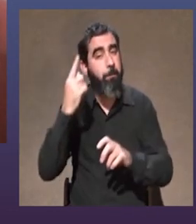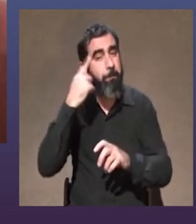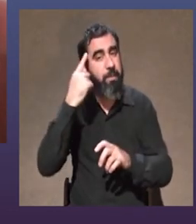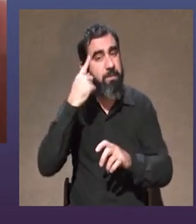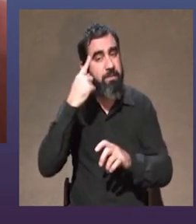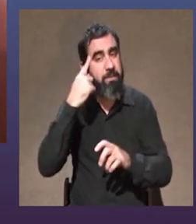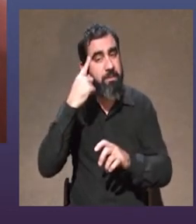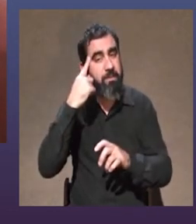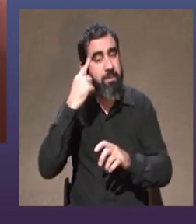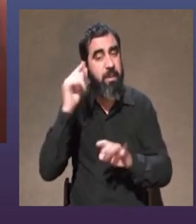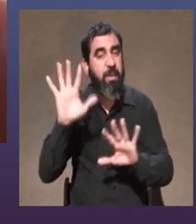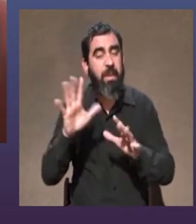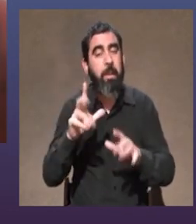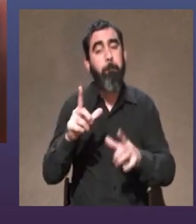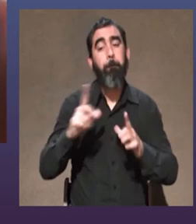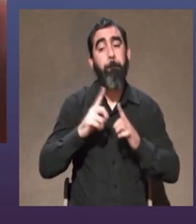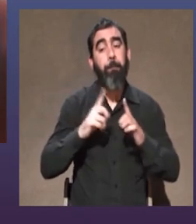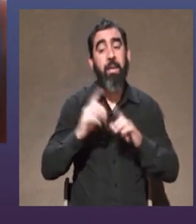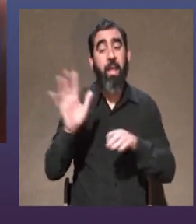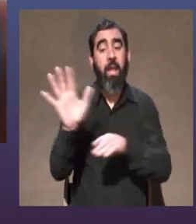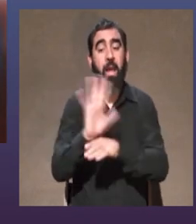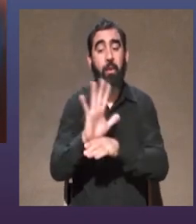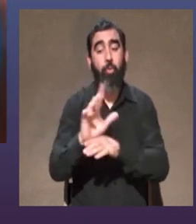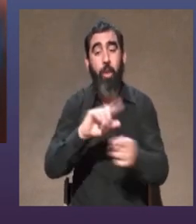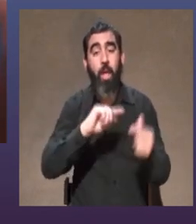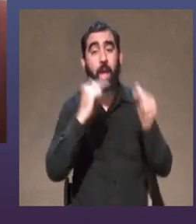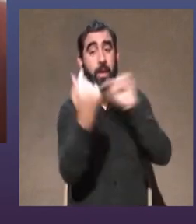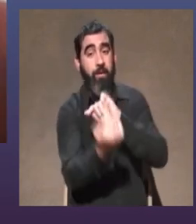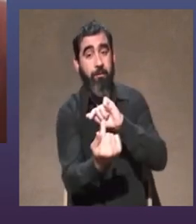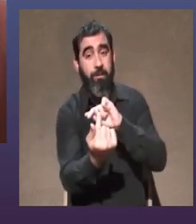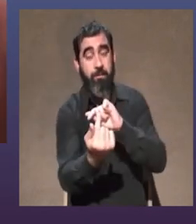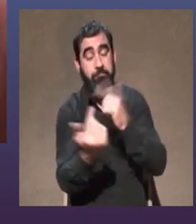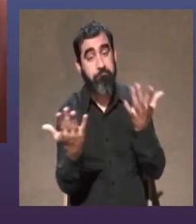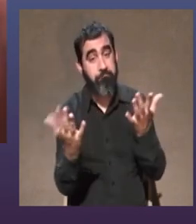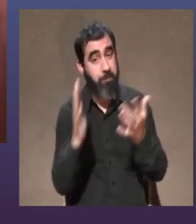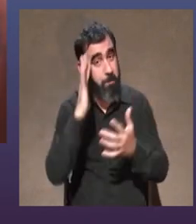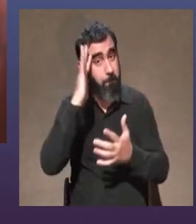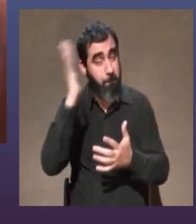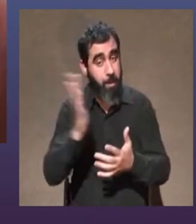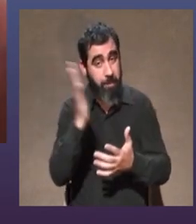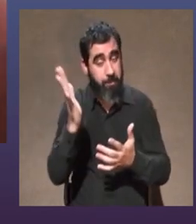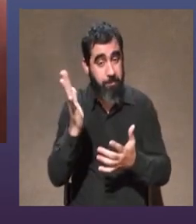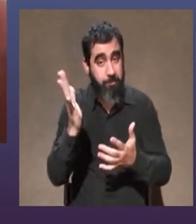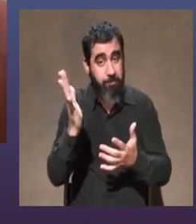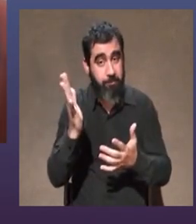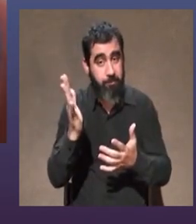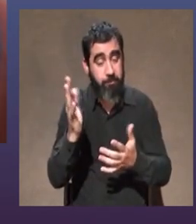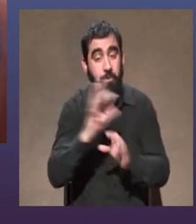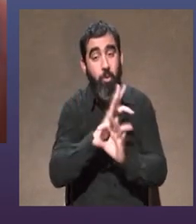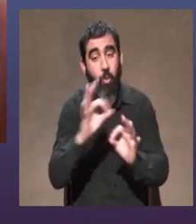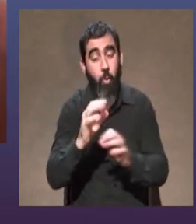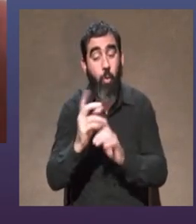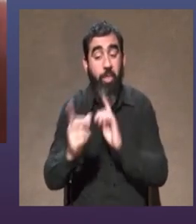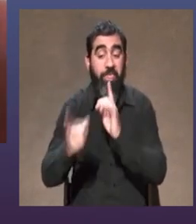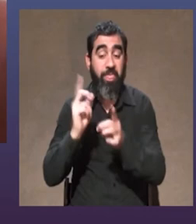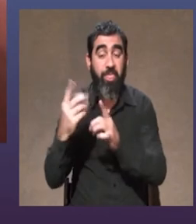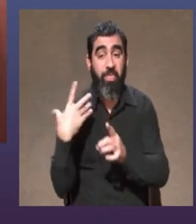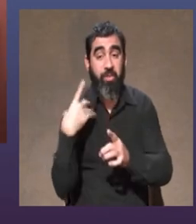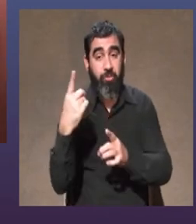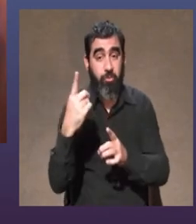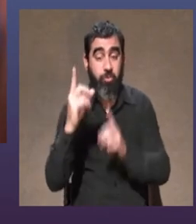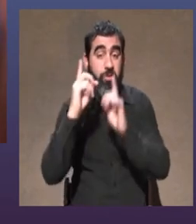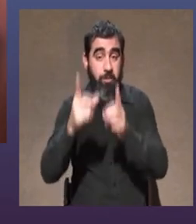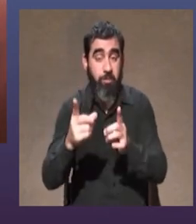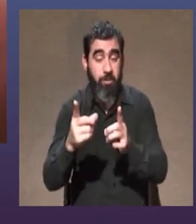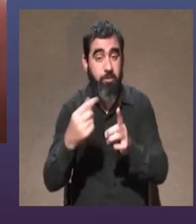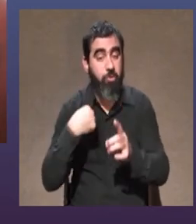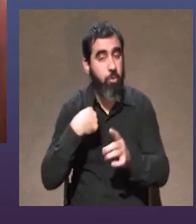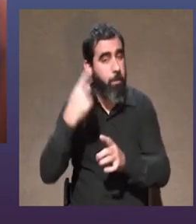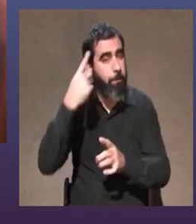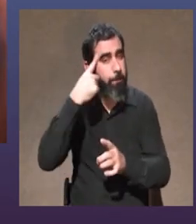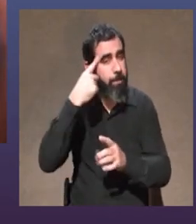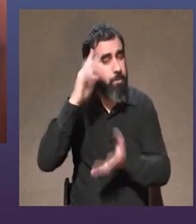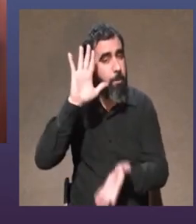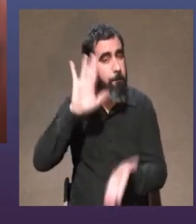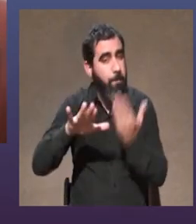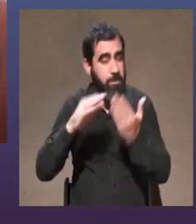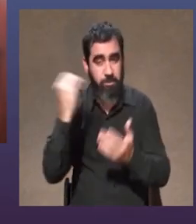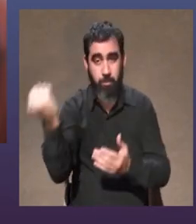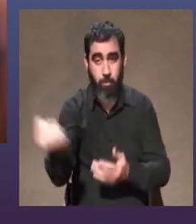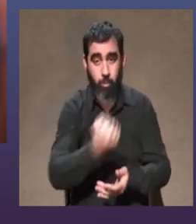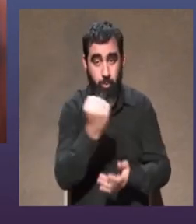pensé